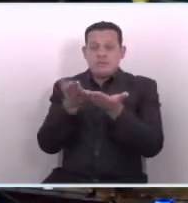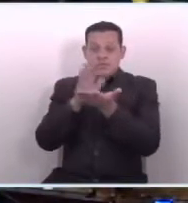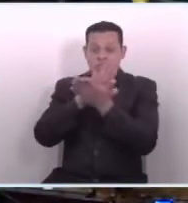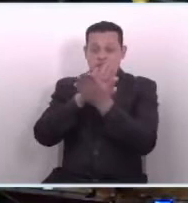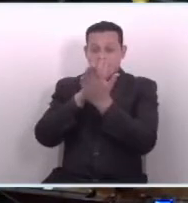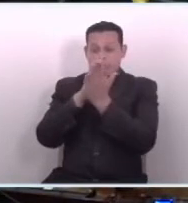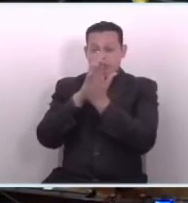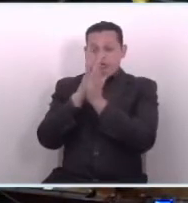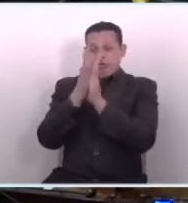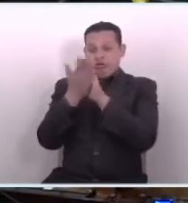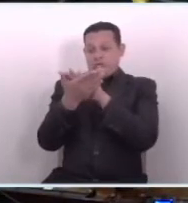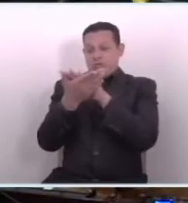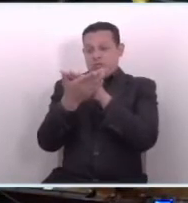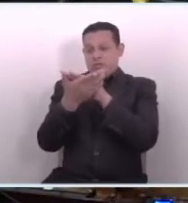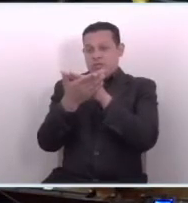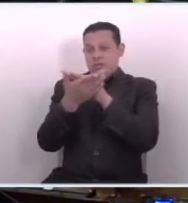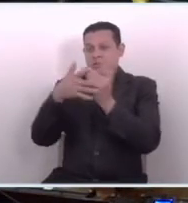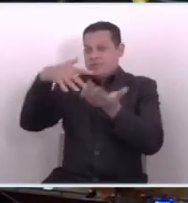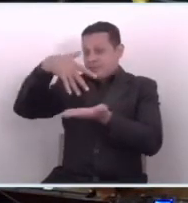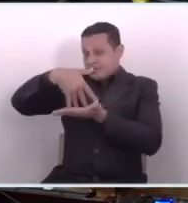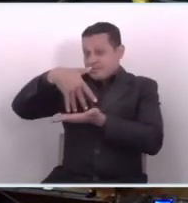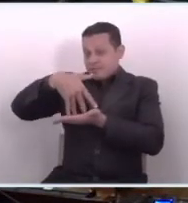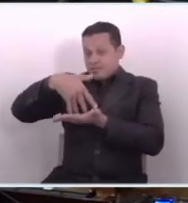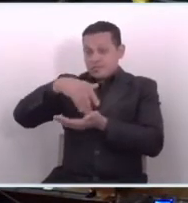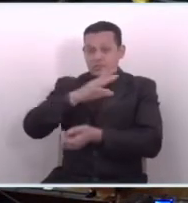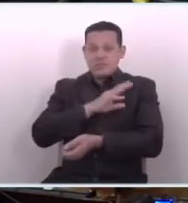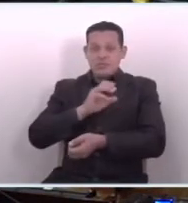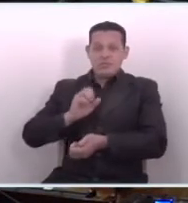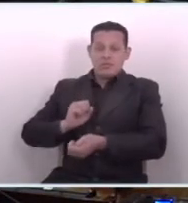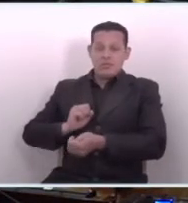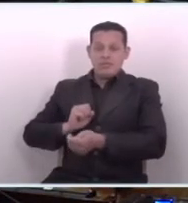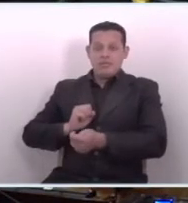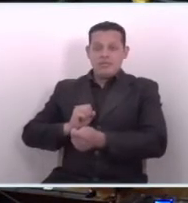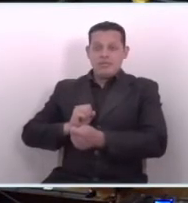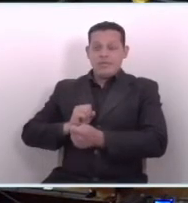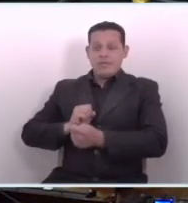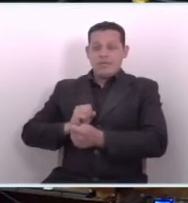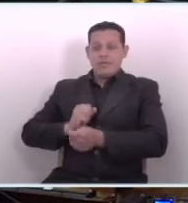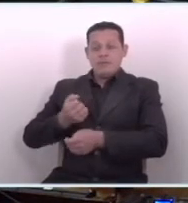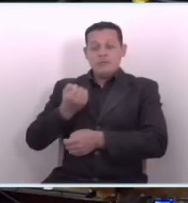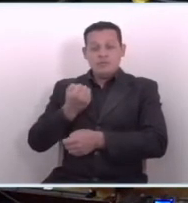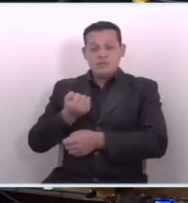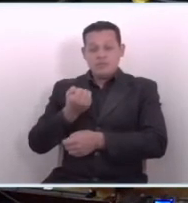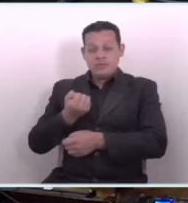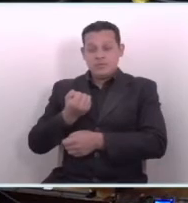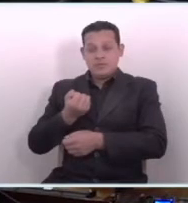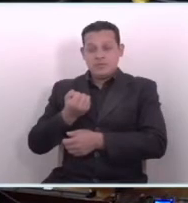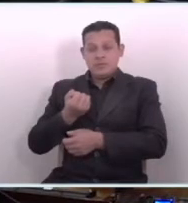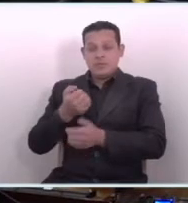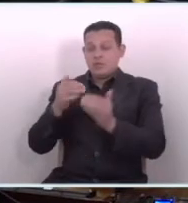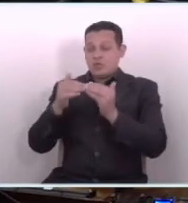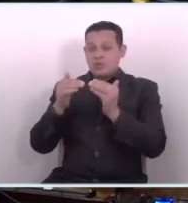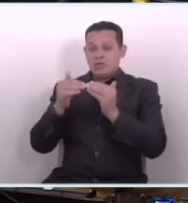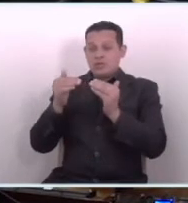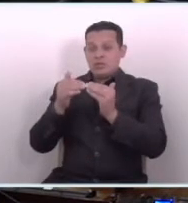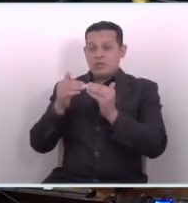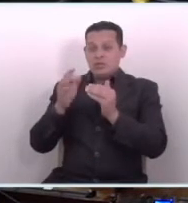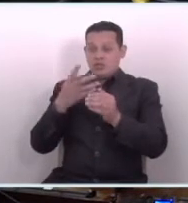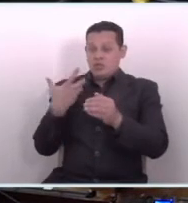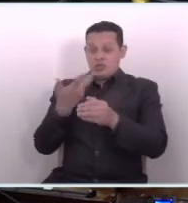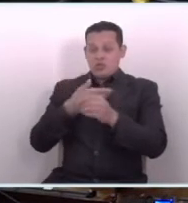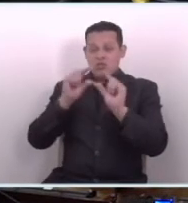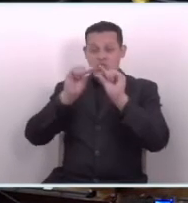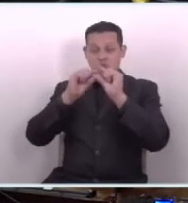por parte de la población salvadoreña, de los académicos, y también nosotros como grupo